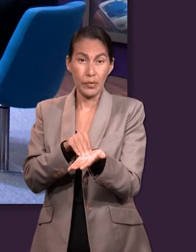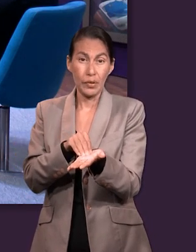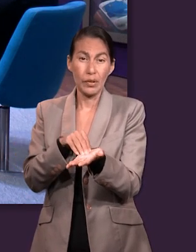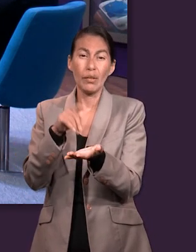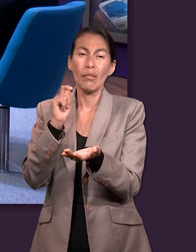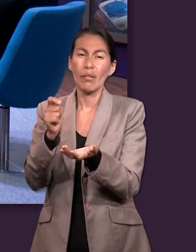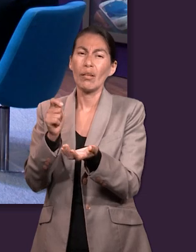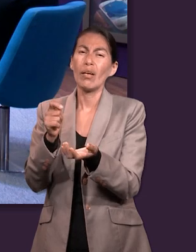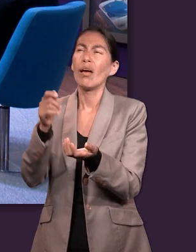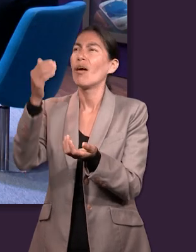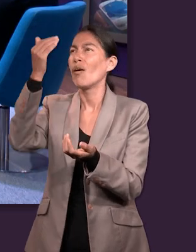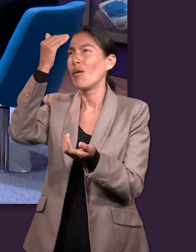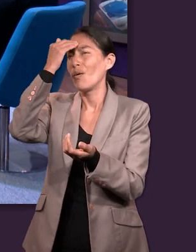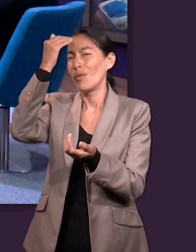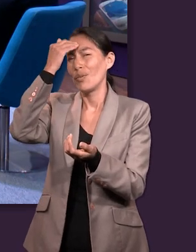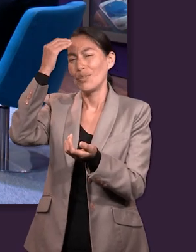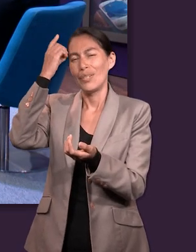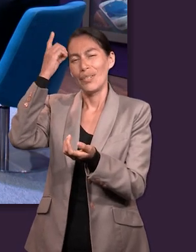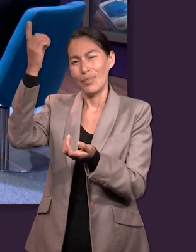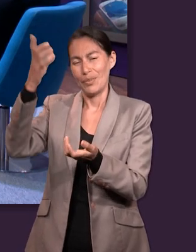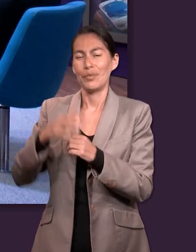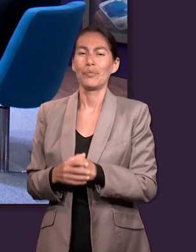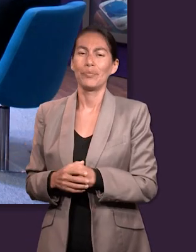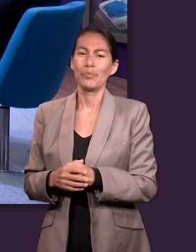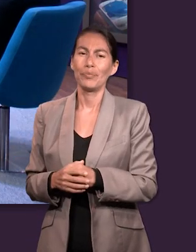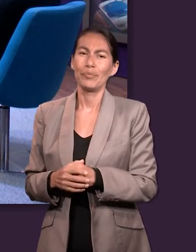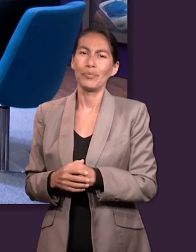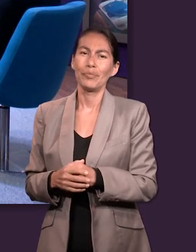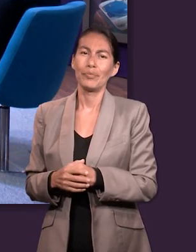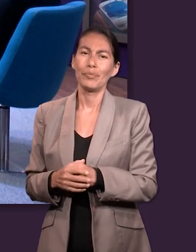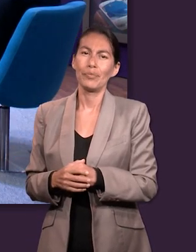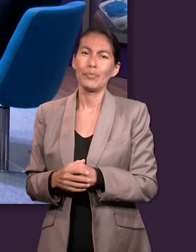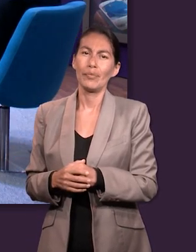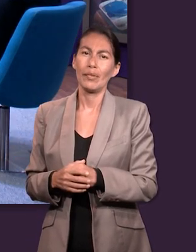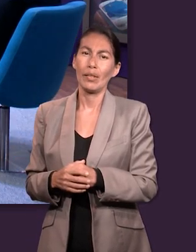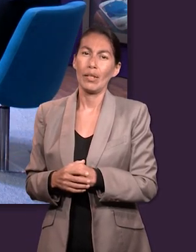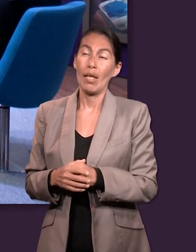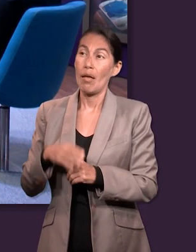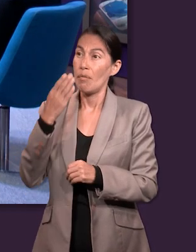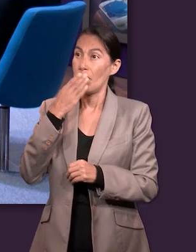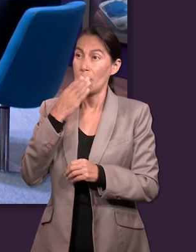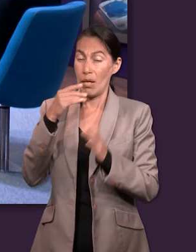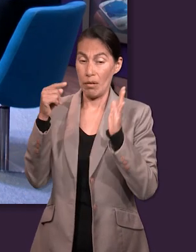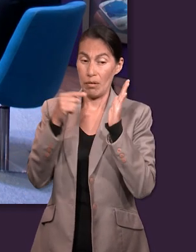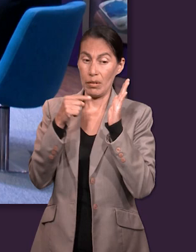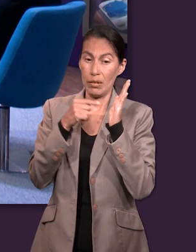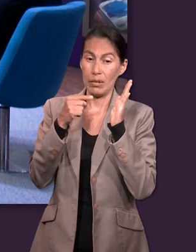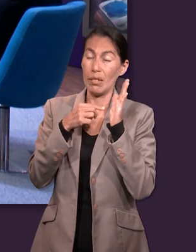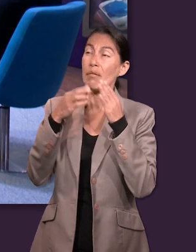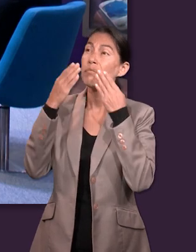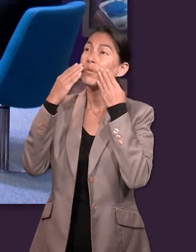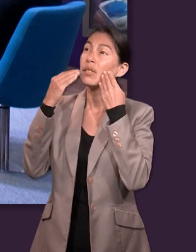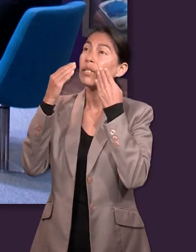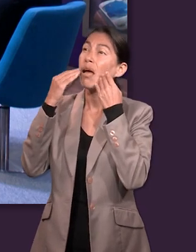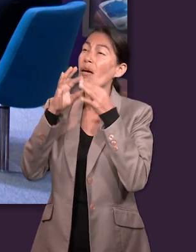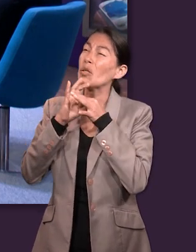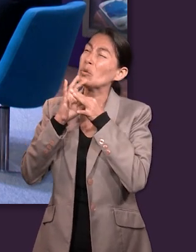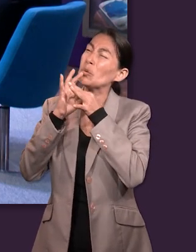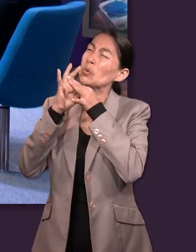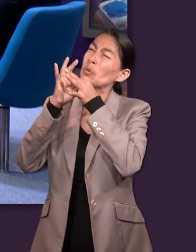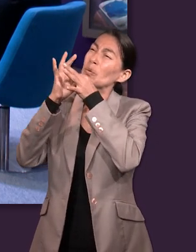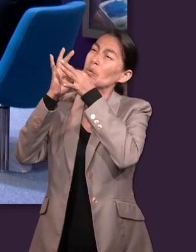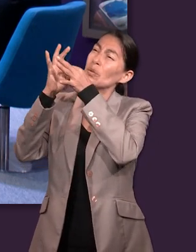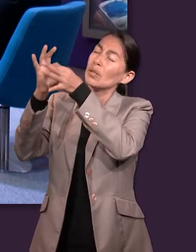a la persona cuya voluntad pretendemos seguir, ¿no? Y la cualidad que refiere el texto es la misericordia. Tengamos una verdadera